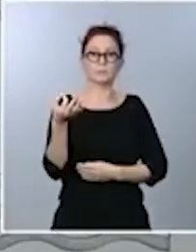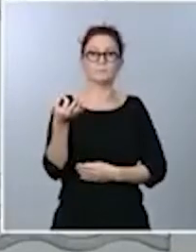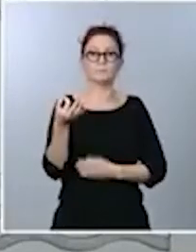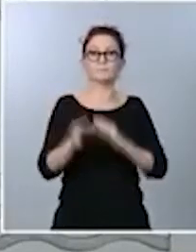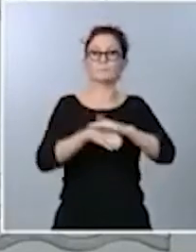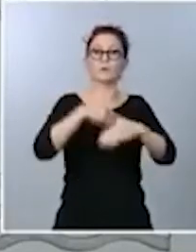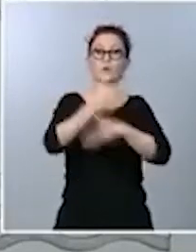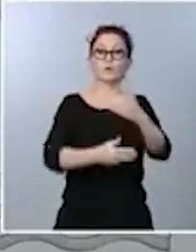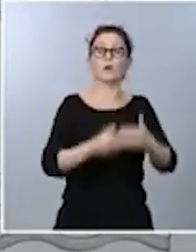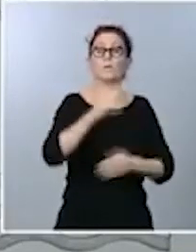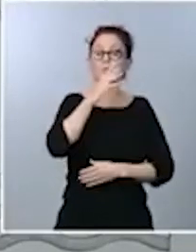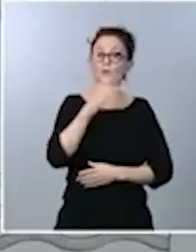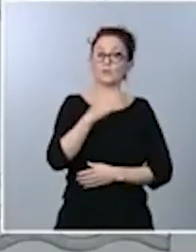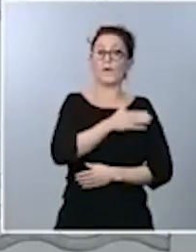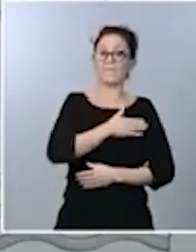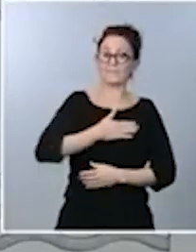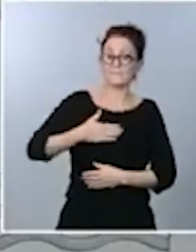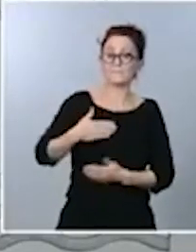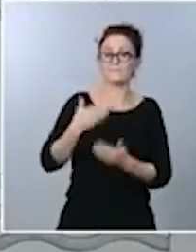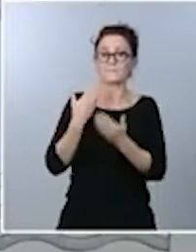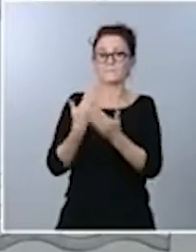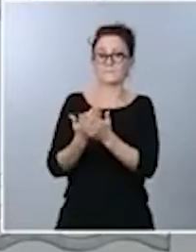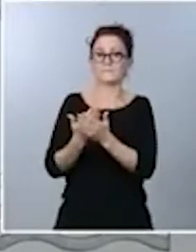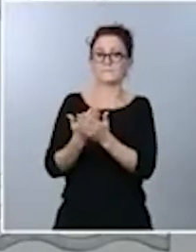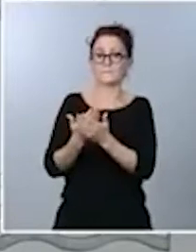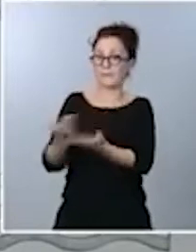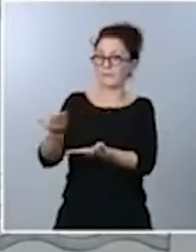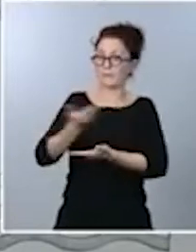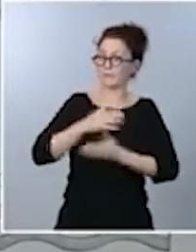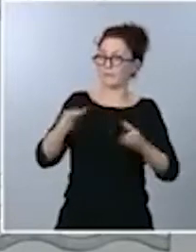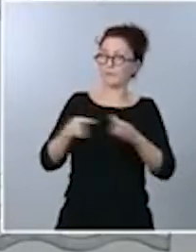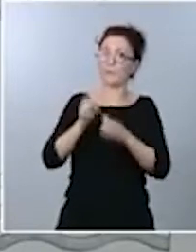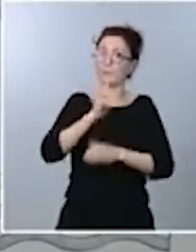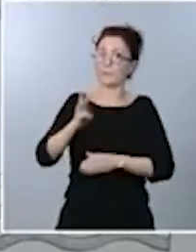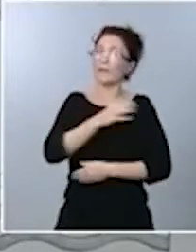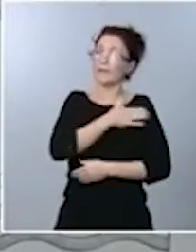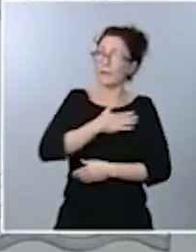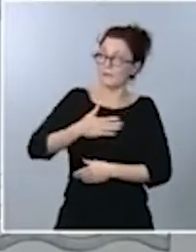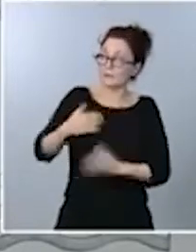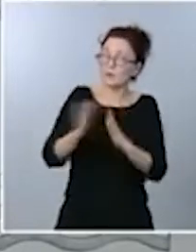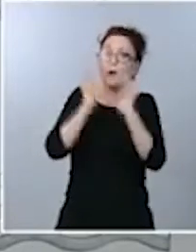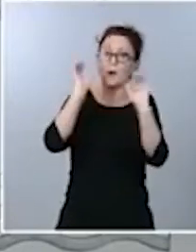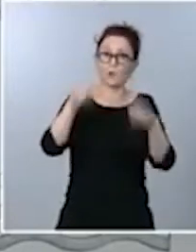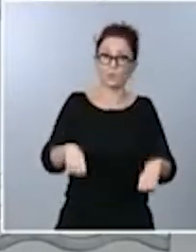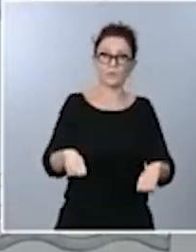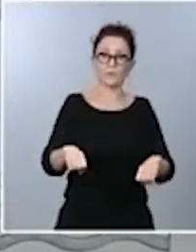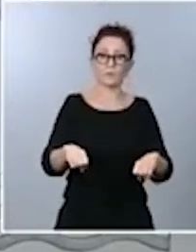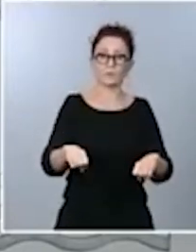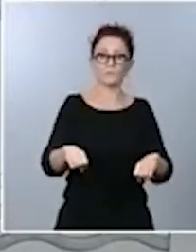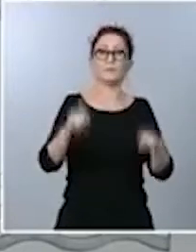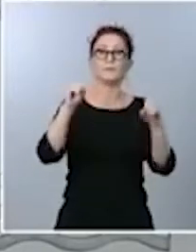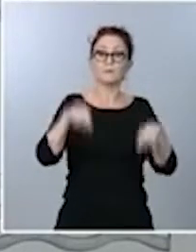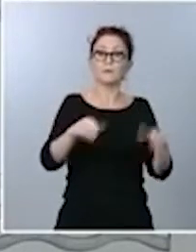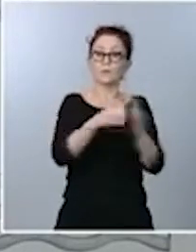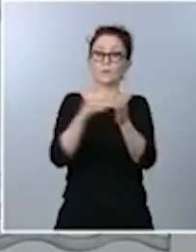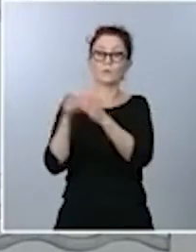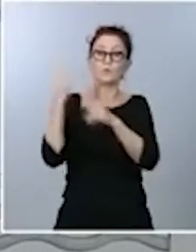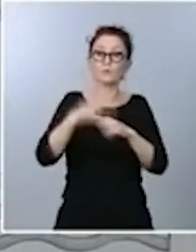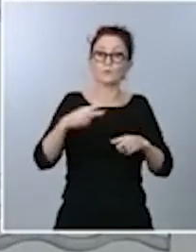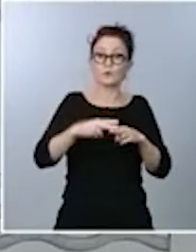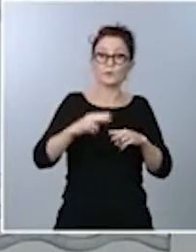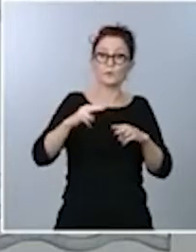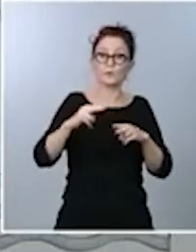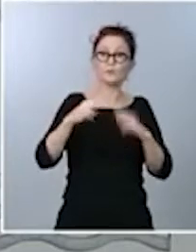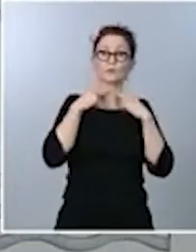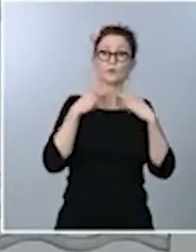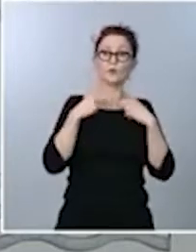invitando al Partido Popular a que llegue a un acuerdo. Y, evidentemente, los partidos políticos en el Congreso tendrán que cumplir con